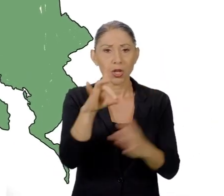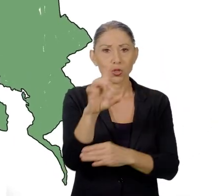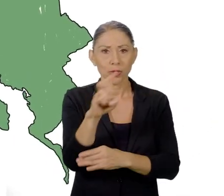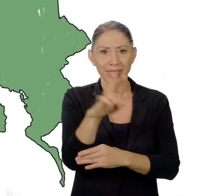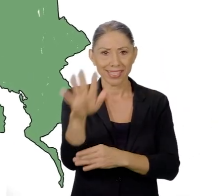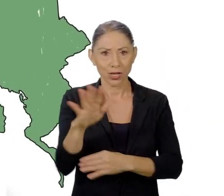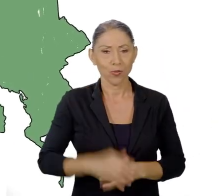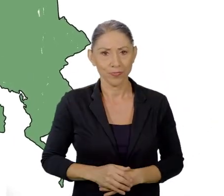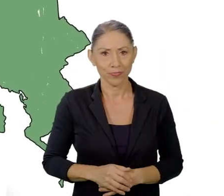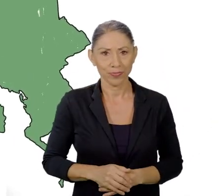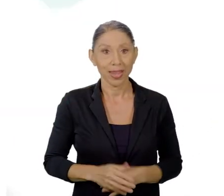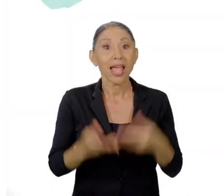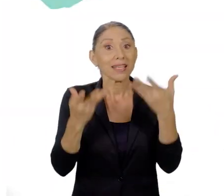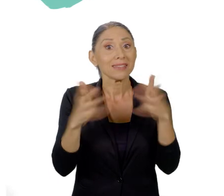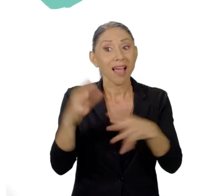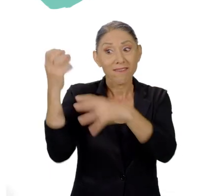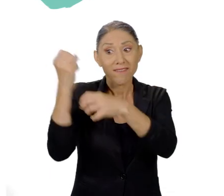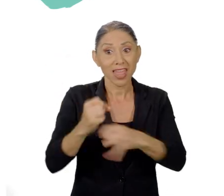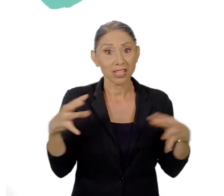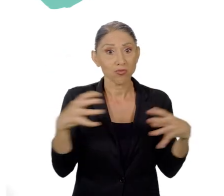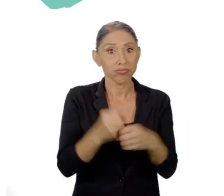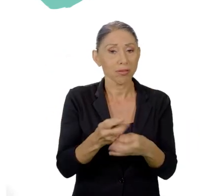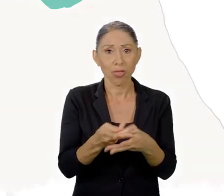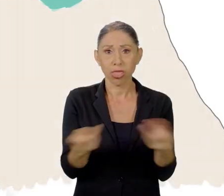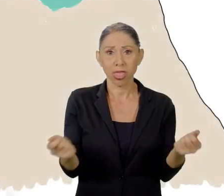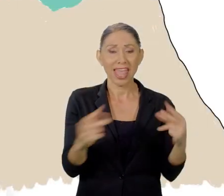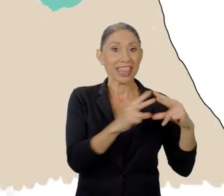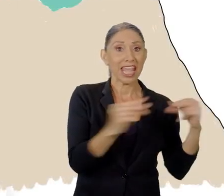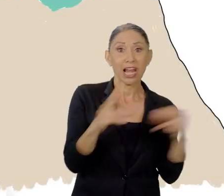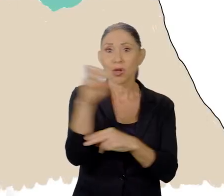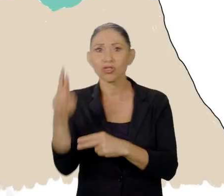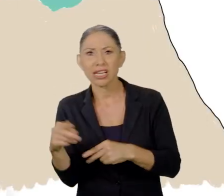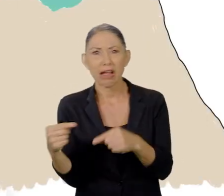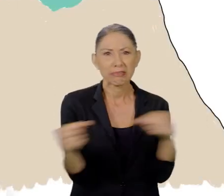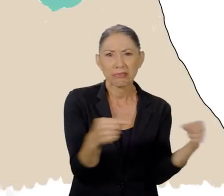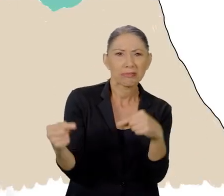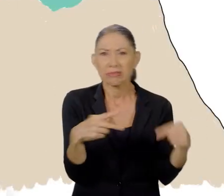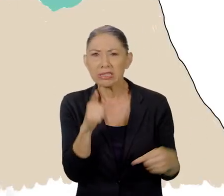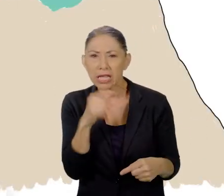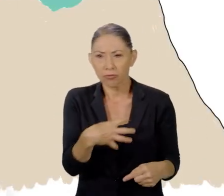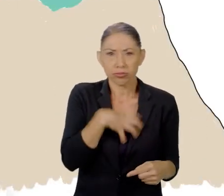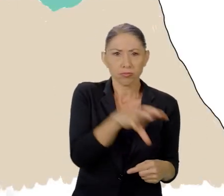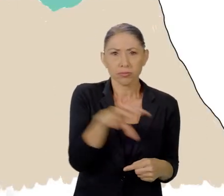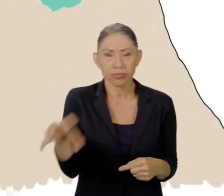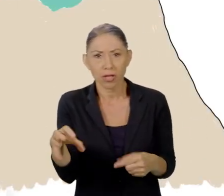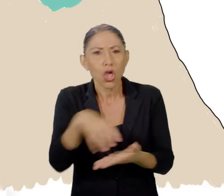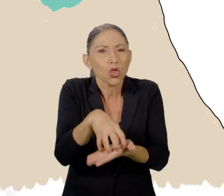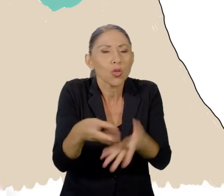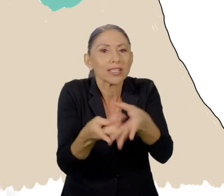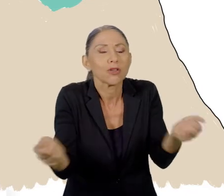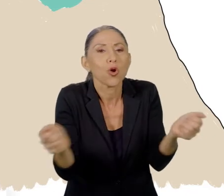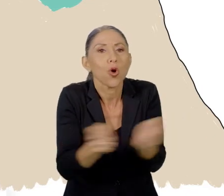1825. Disuelta la federación, Nicaragua y Costa Rica disputaron el territorio. Las dudas se